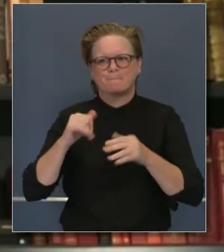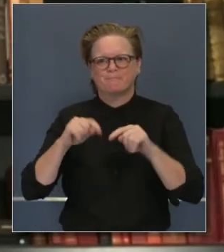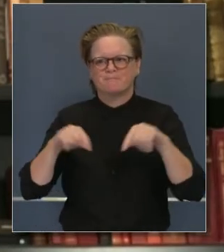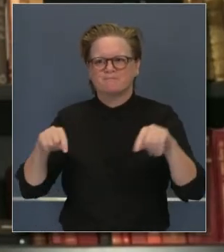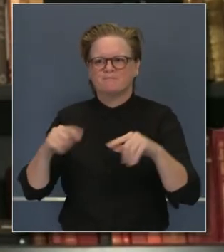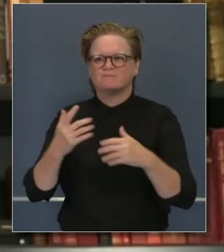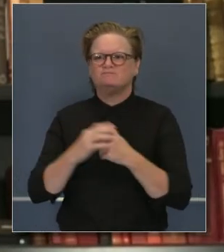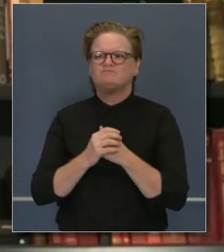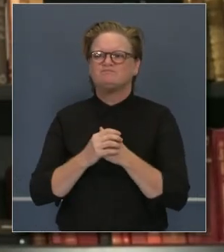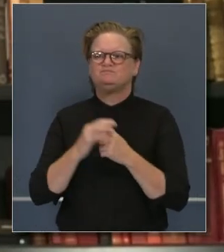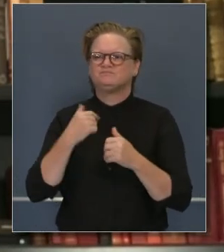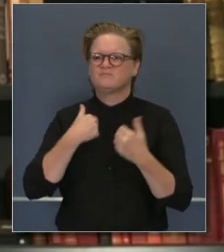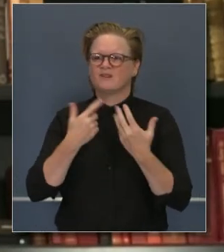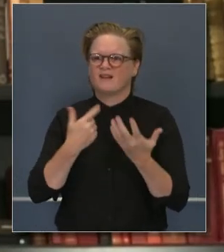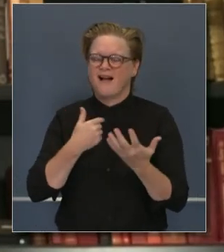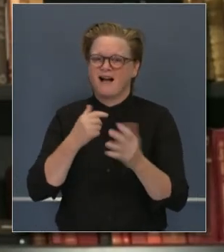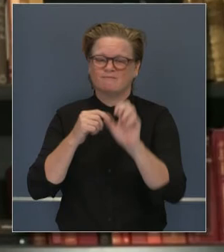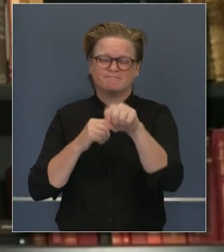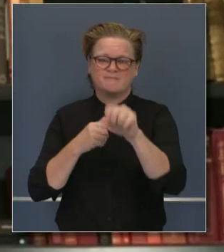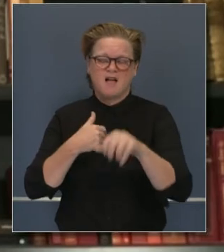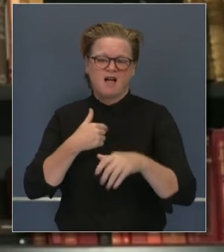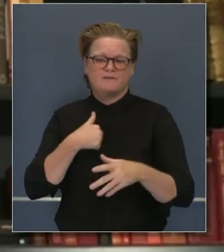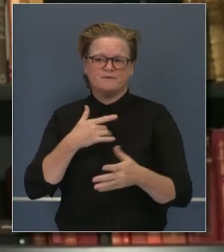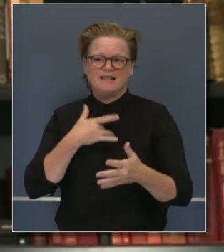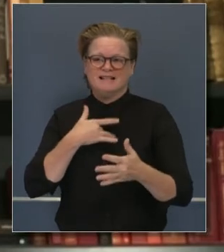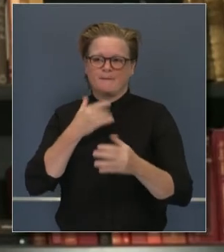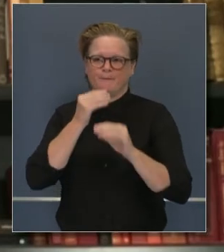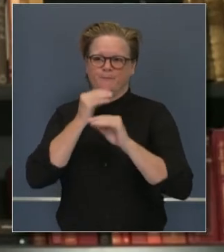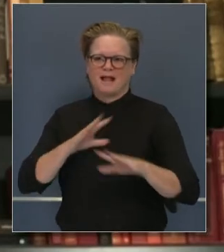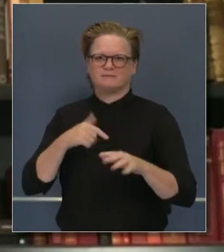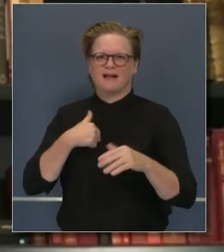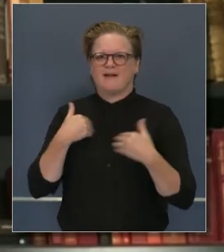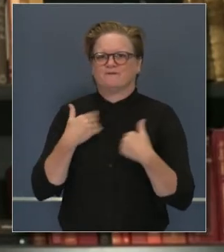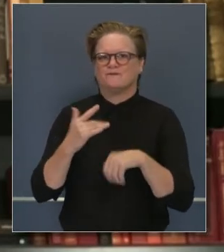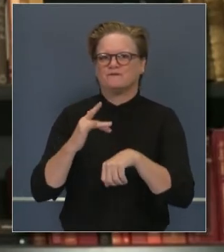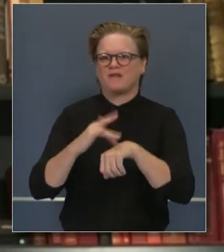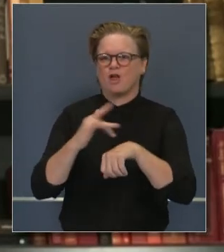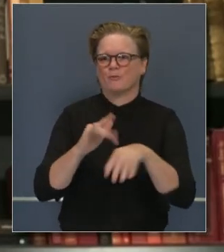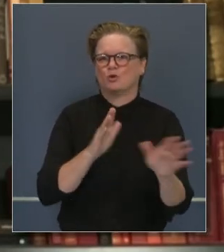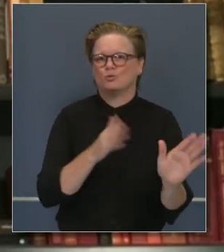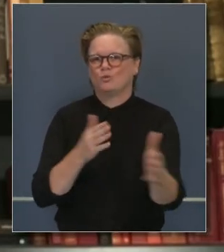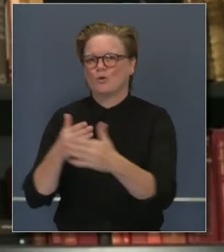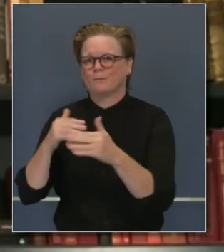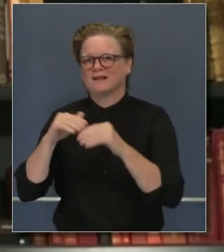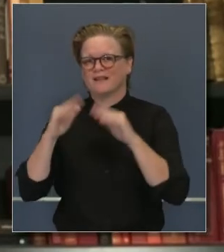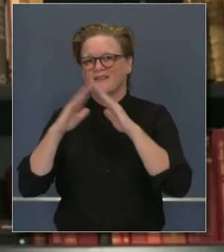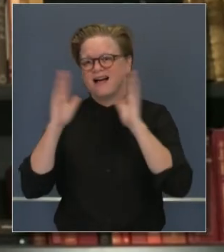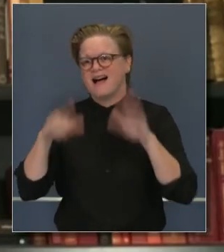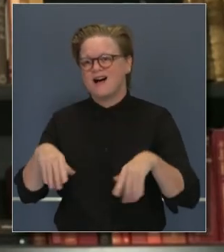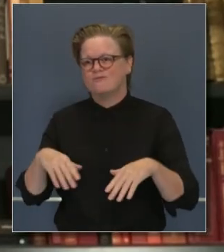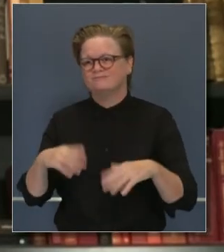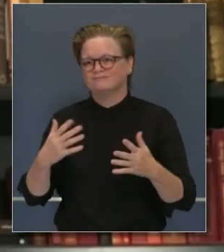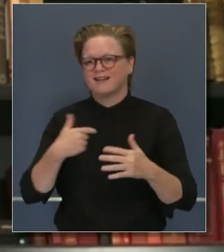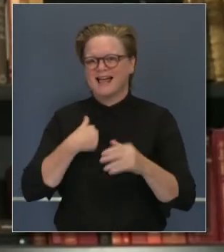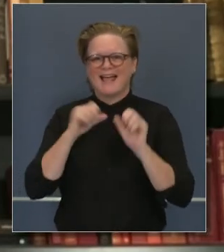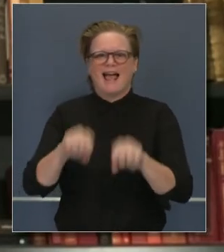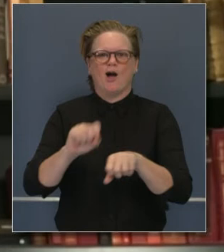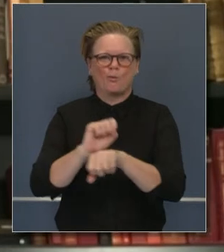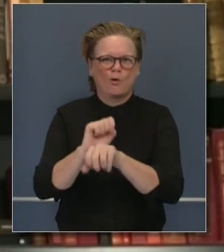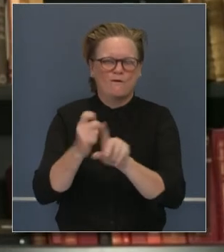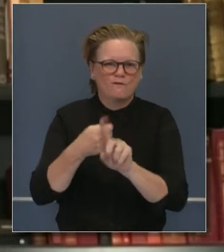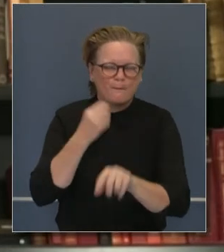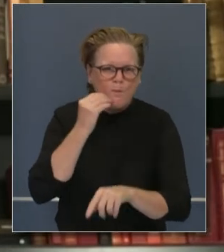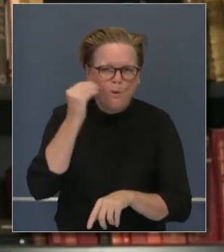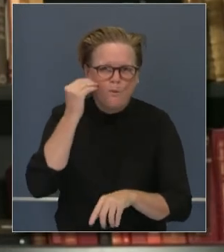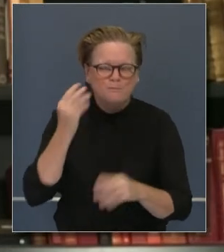que era oficina y otras. Servía a otros propósitos el cuarto, pero ahora sí tengo esta capacidad. Y reconozco